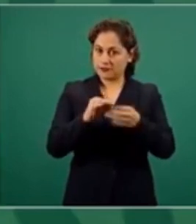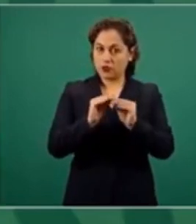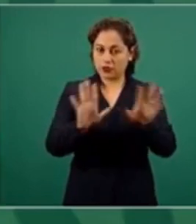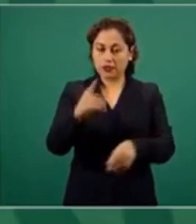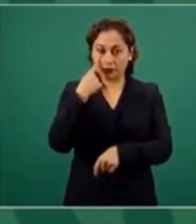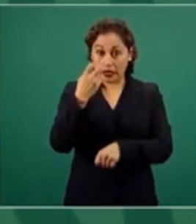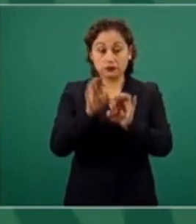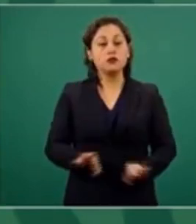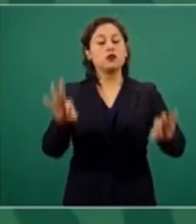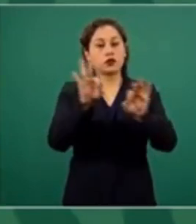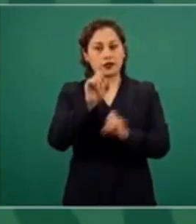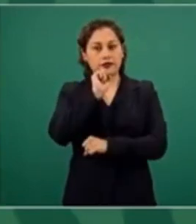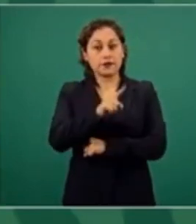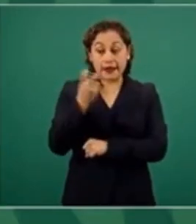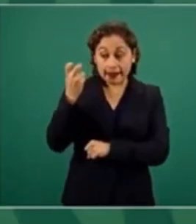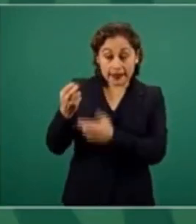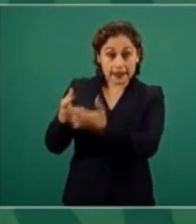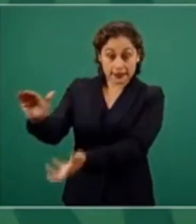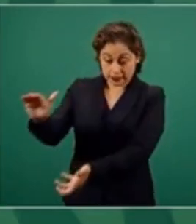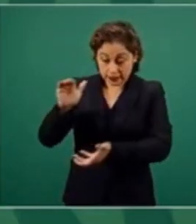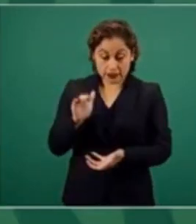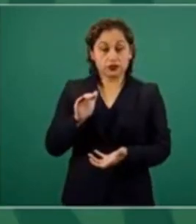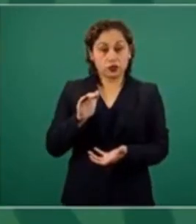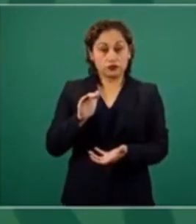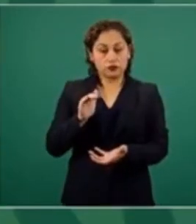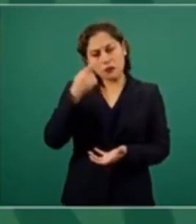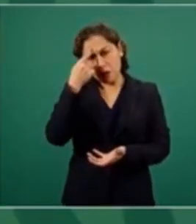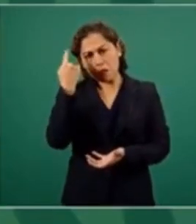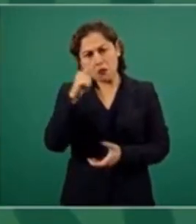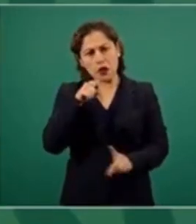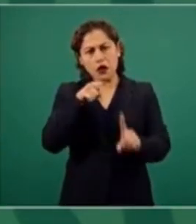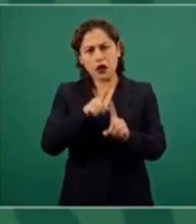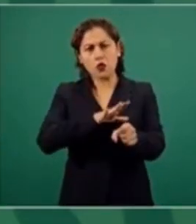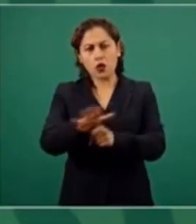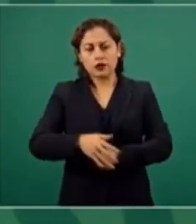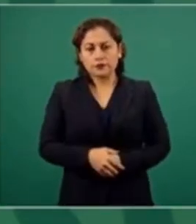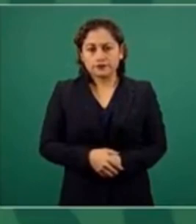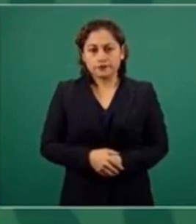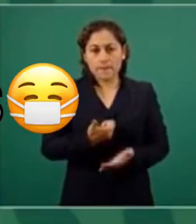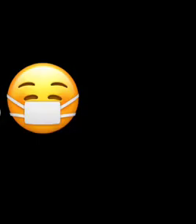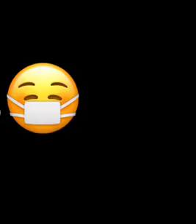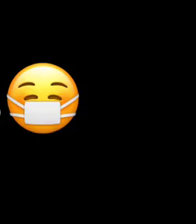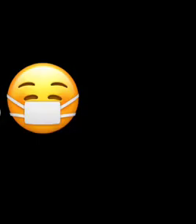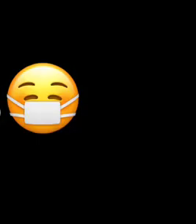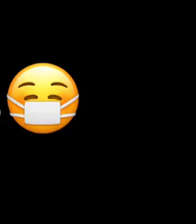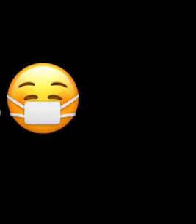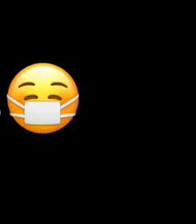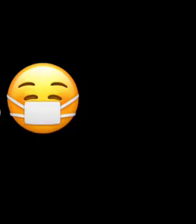Esos remanentes se tienen que destinar a pago de deuda.